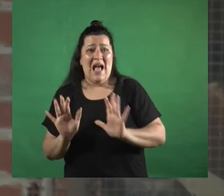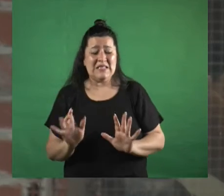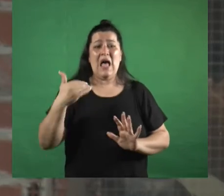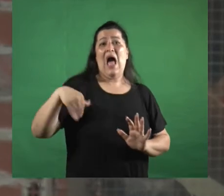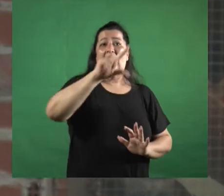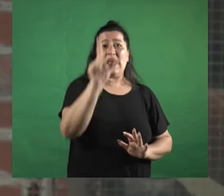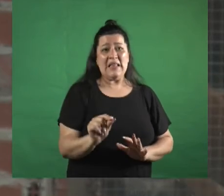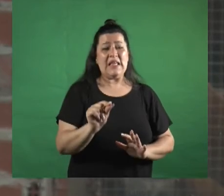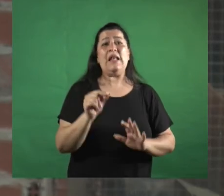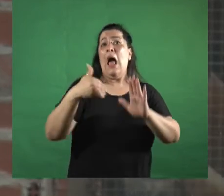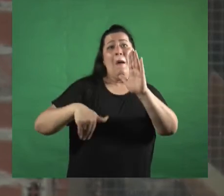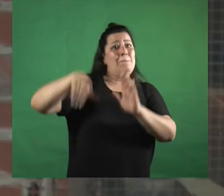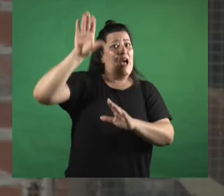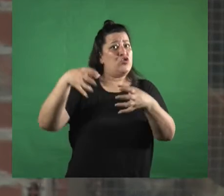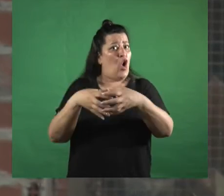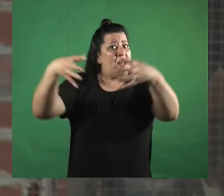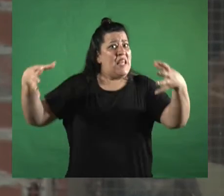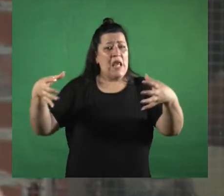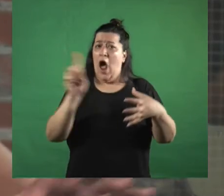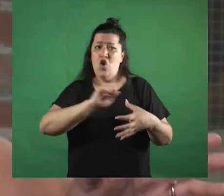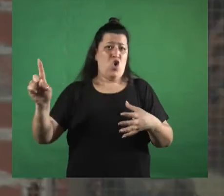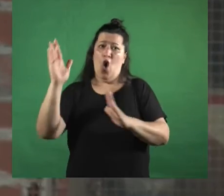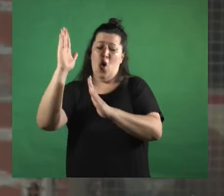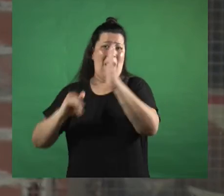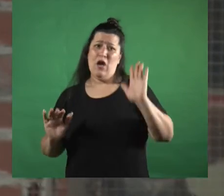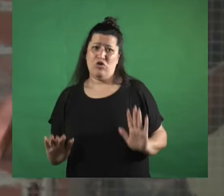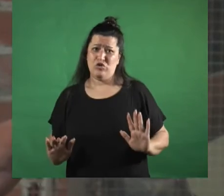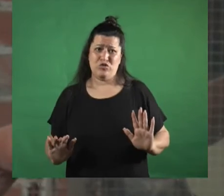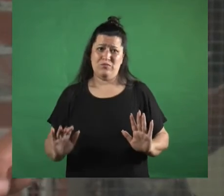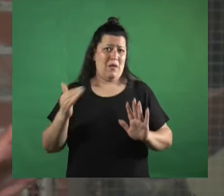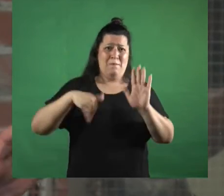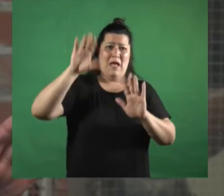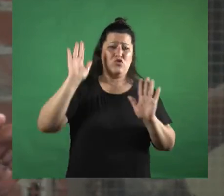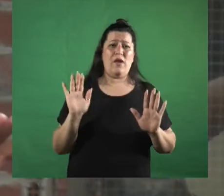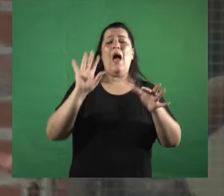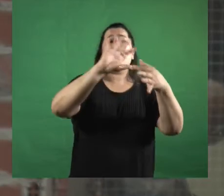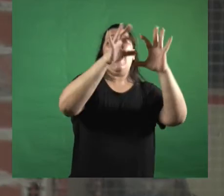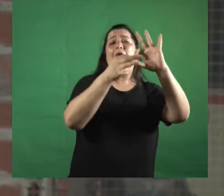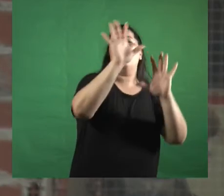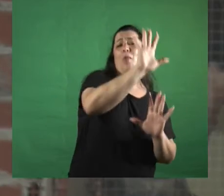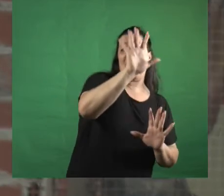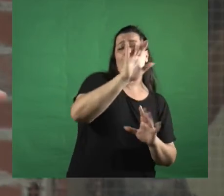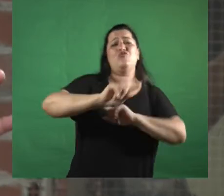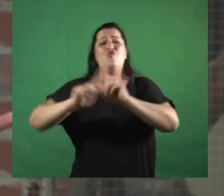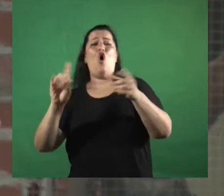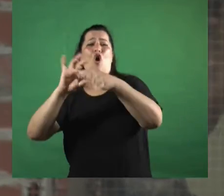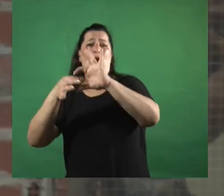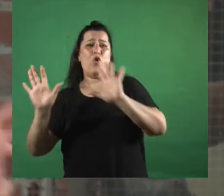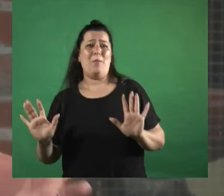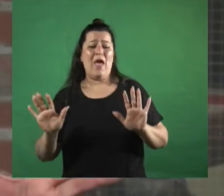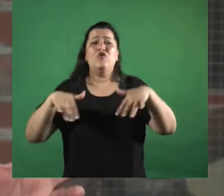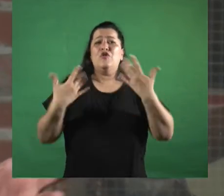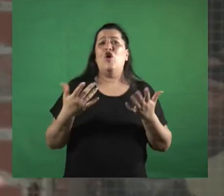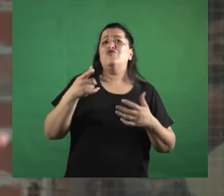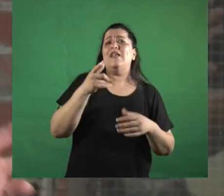no blancos o en términos no sé, algún autólogo Aníbal Quijano entre europeos y no europeos ¿no? entonces la enorme mayoría son de